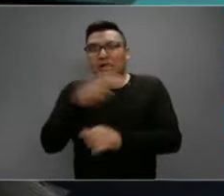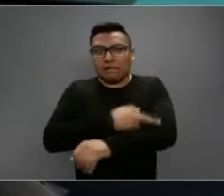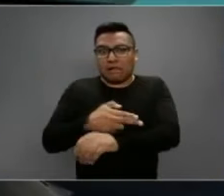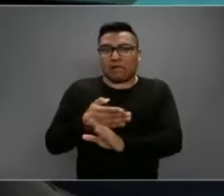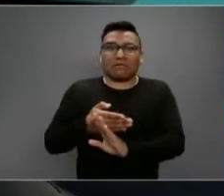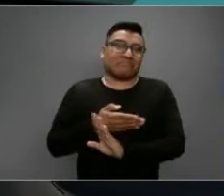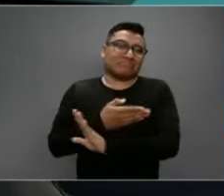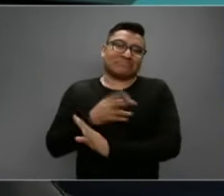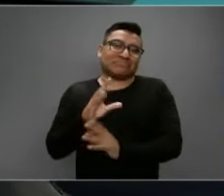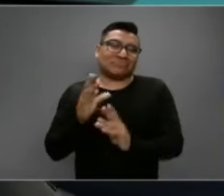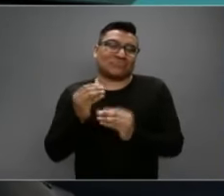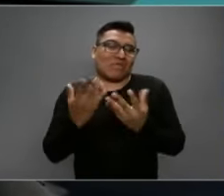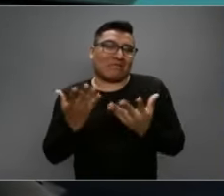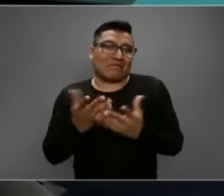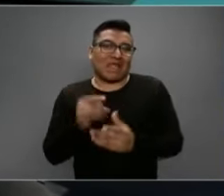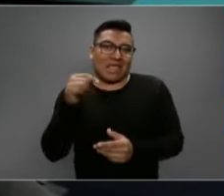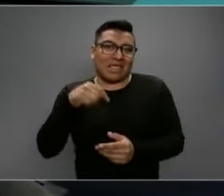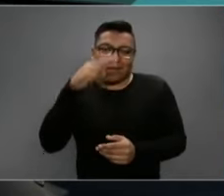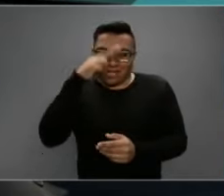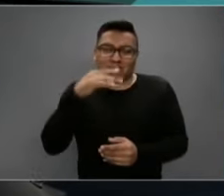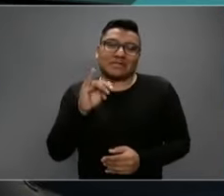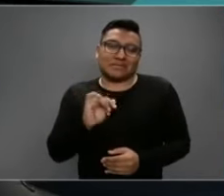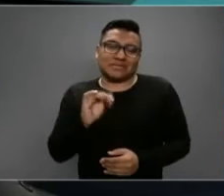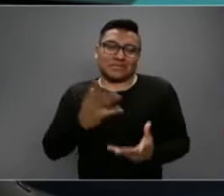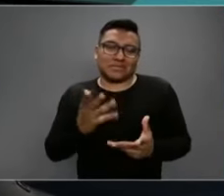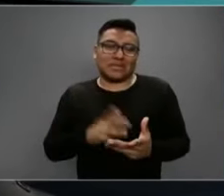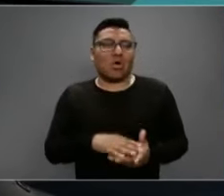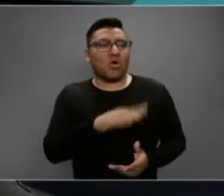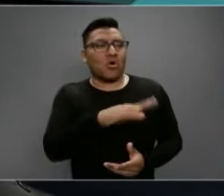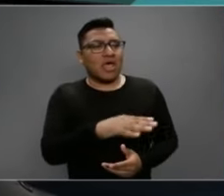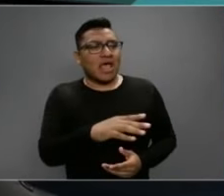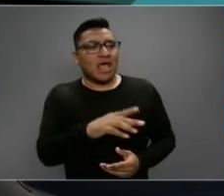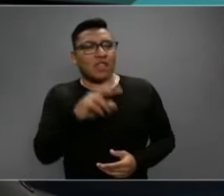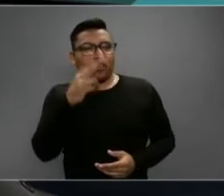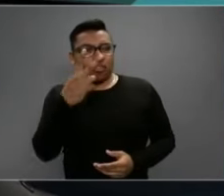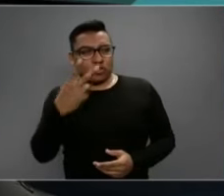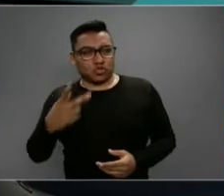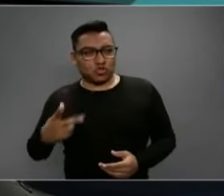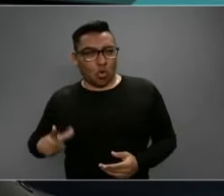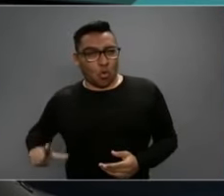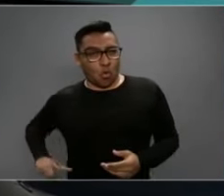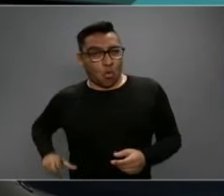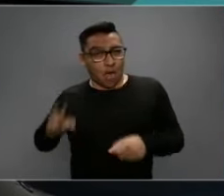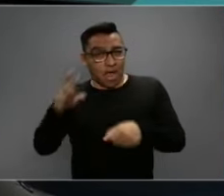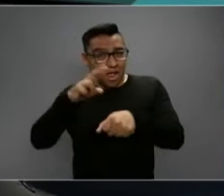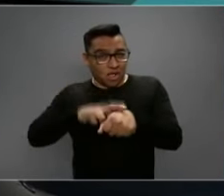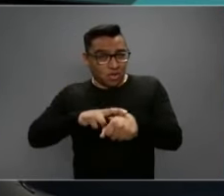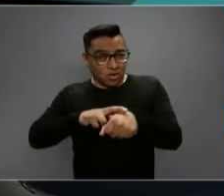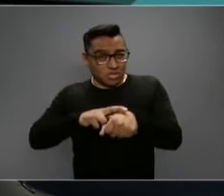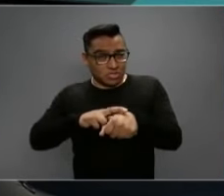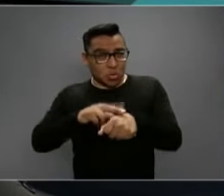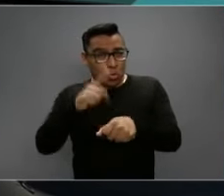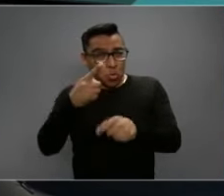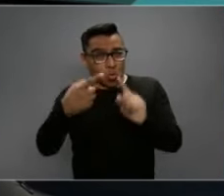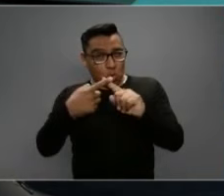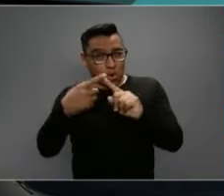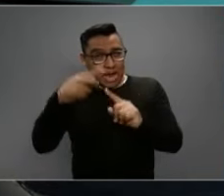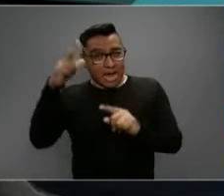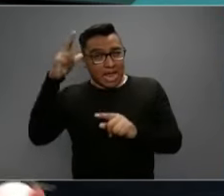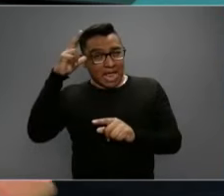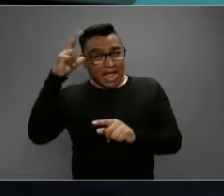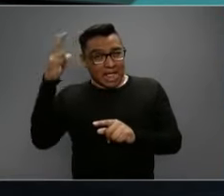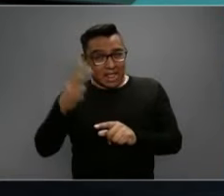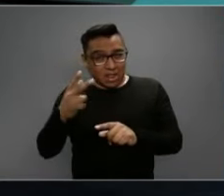Ricardo, hace unos días dos gobernadores anunciaron que habían contraído el virus, el gobernador de Hidalgo y el